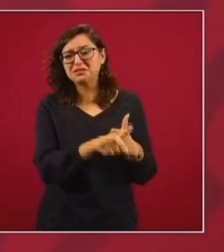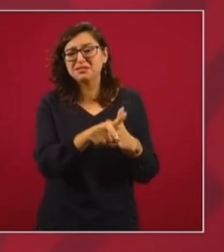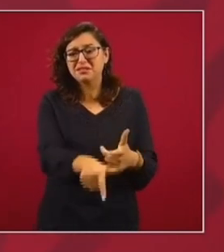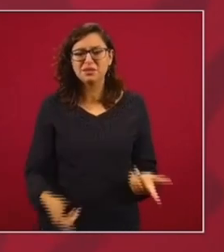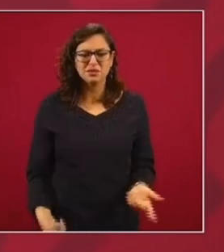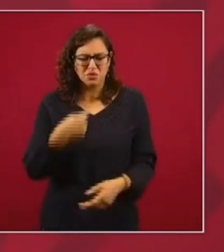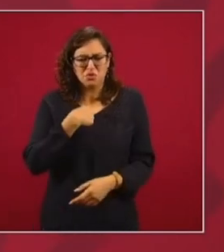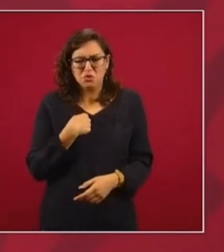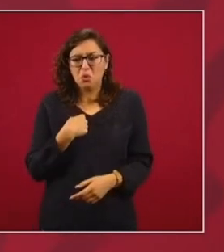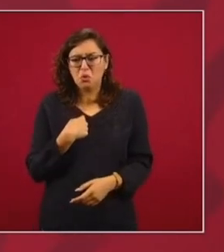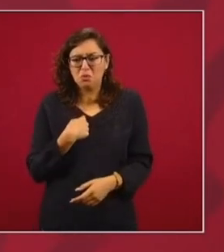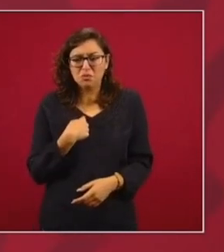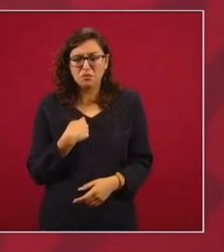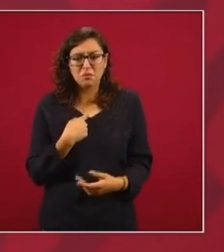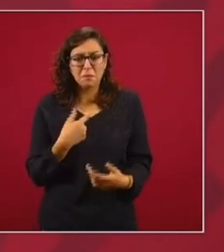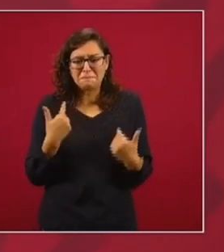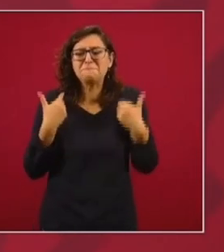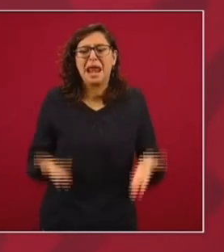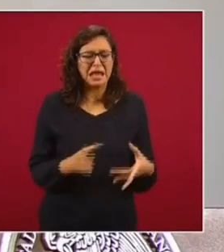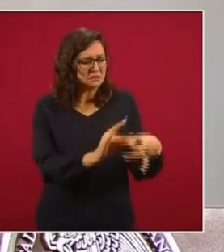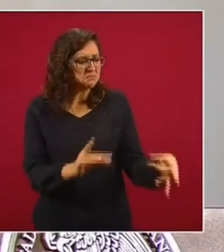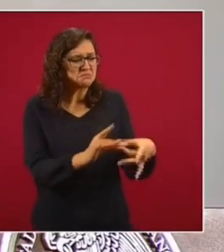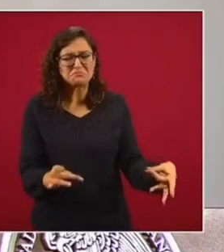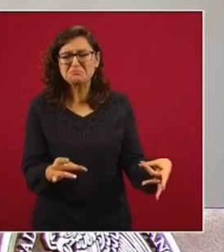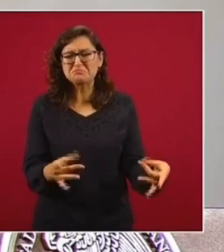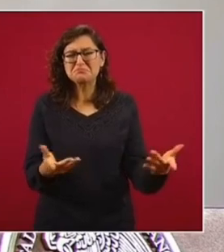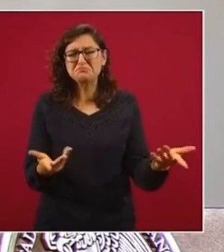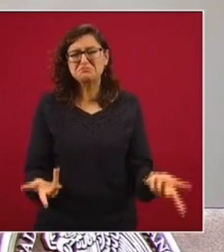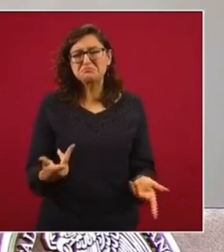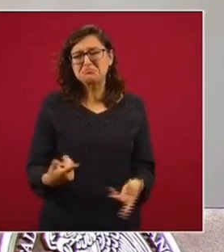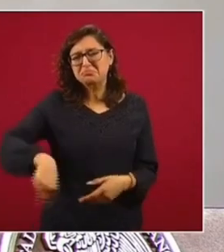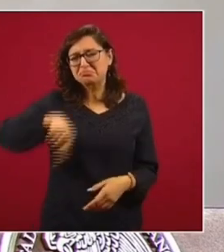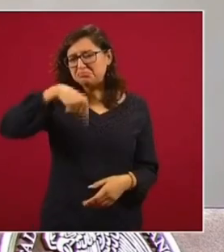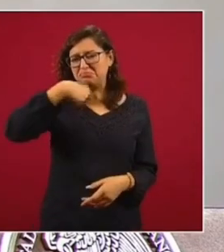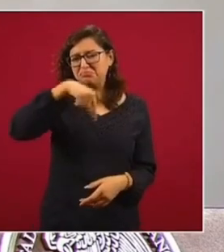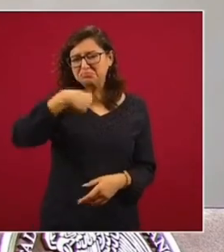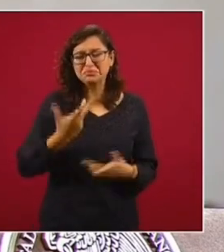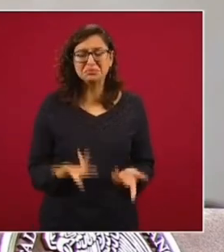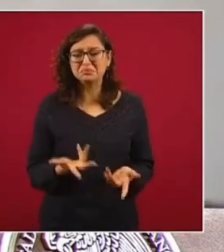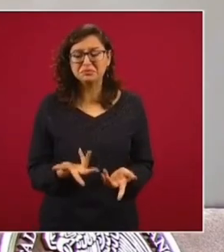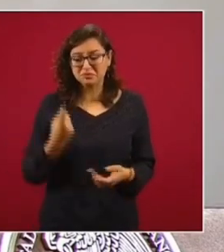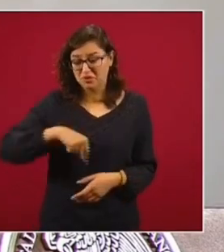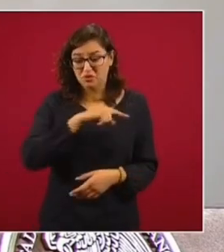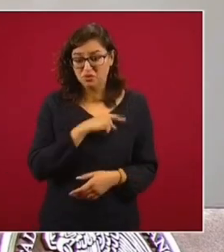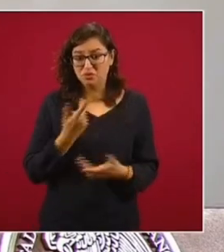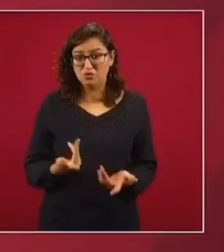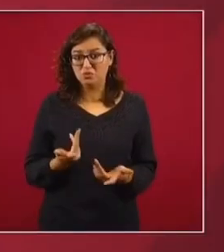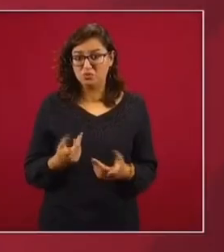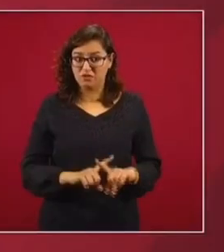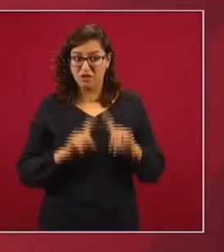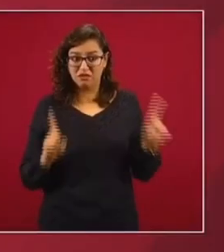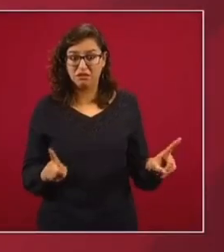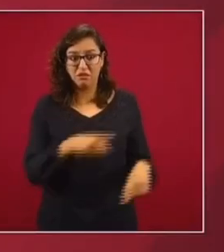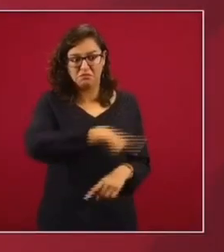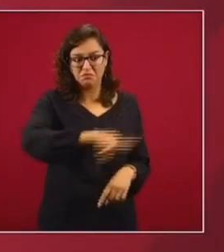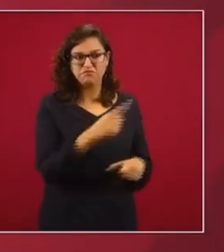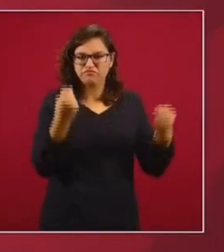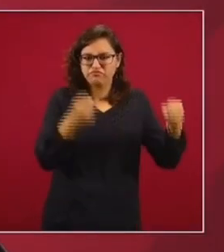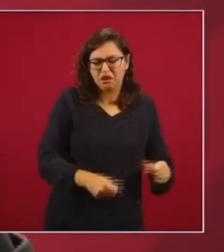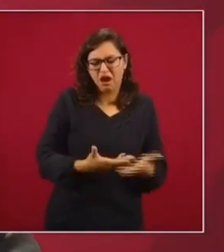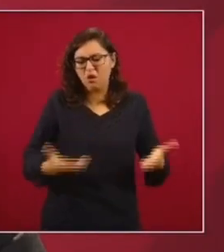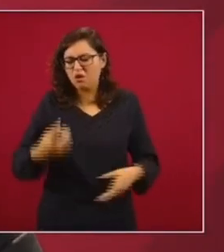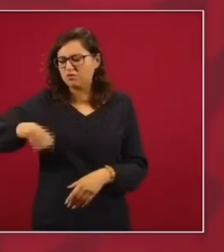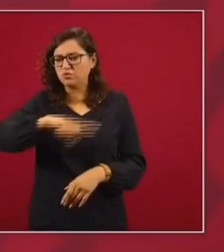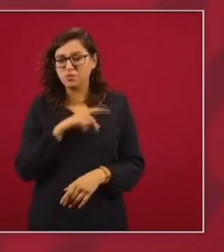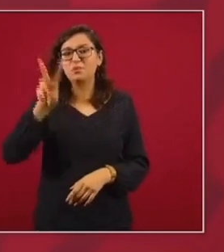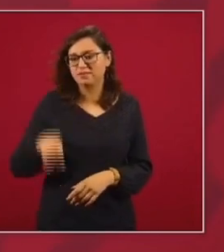decir que estamos, contrarle lo que ellos hicieron, de mantener un sistema autoritario, estamos llevando a la